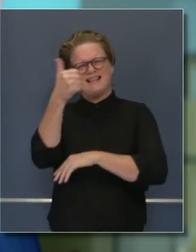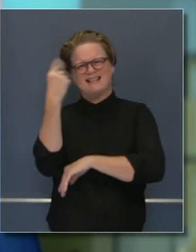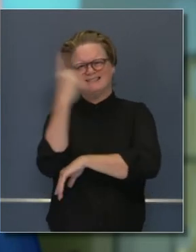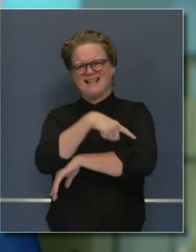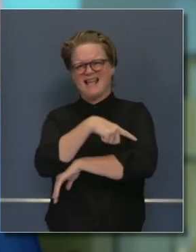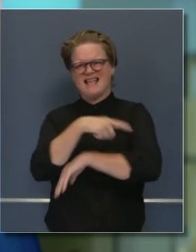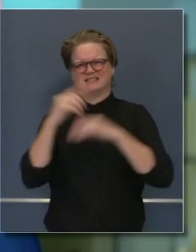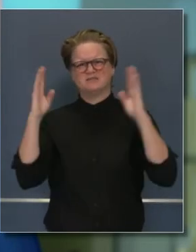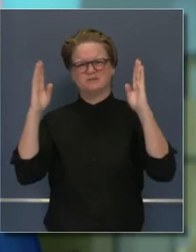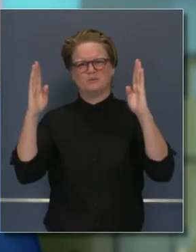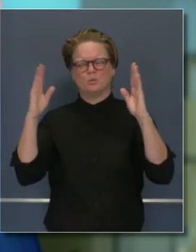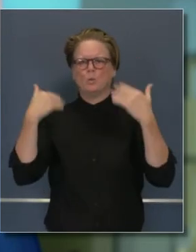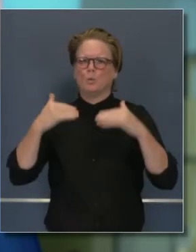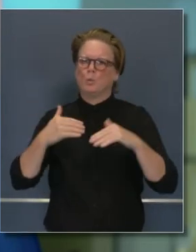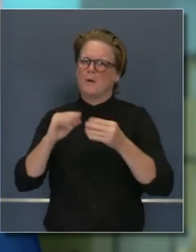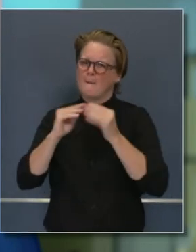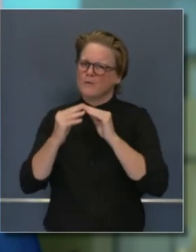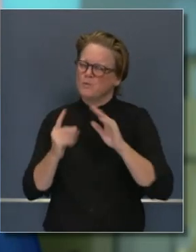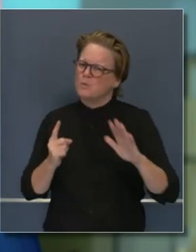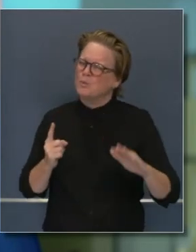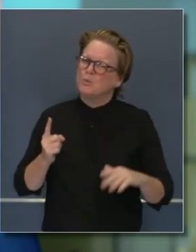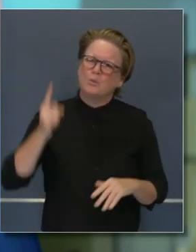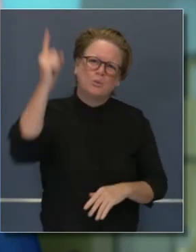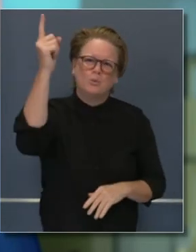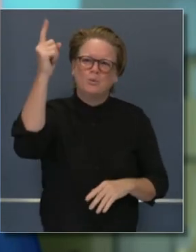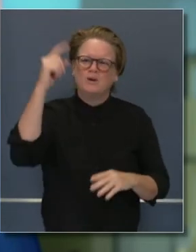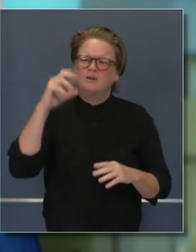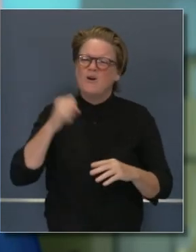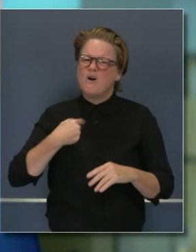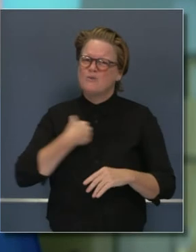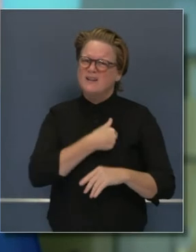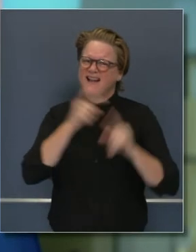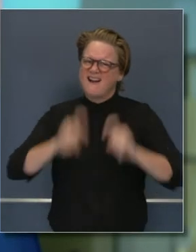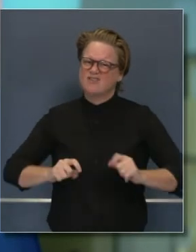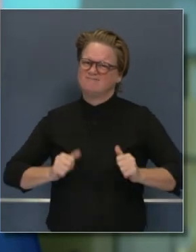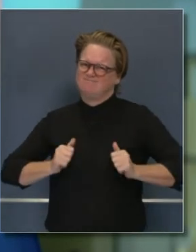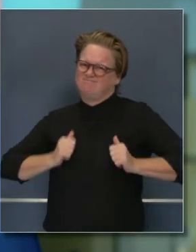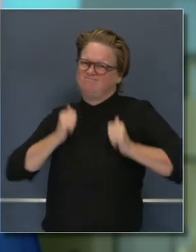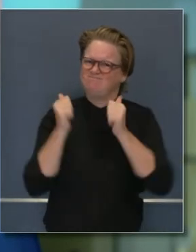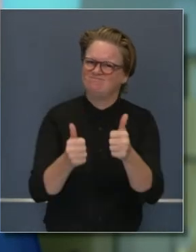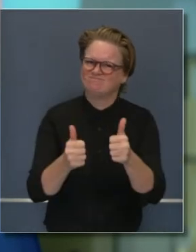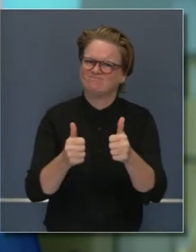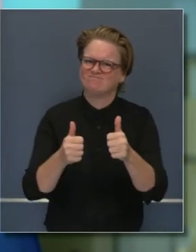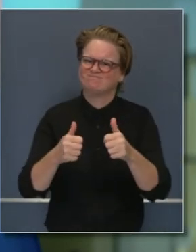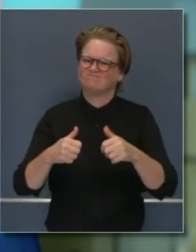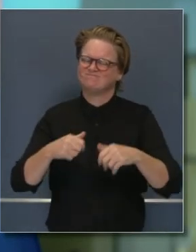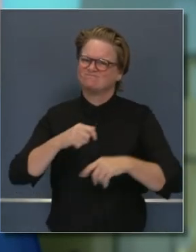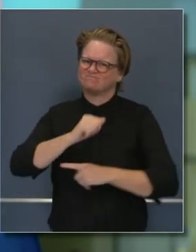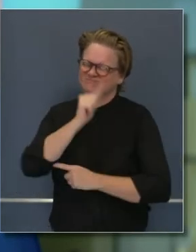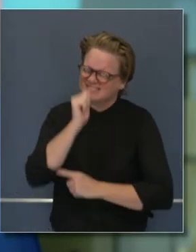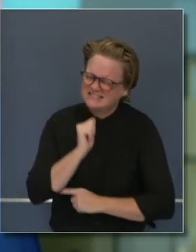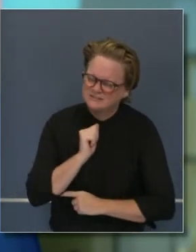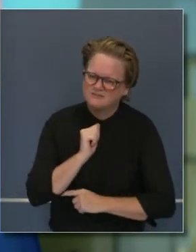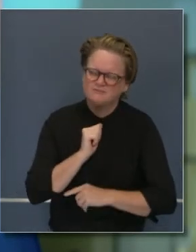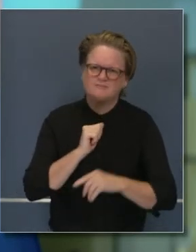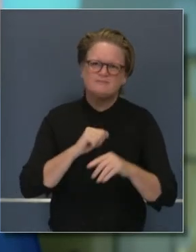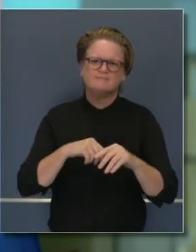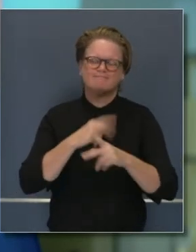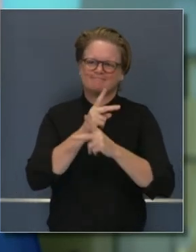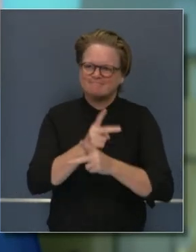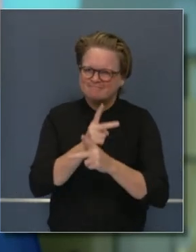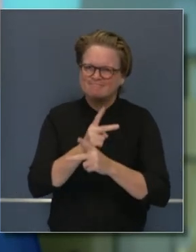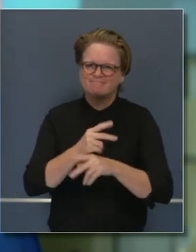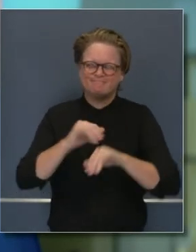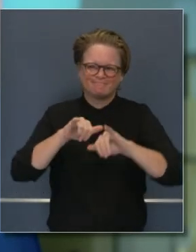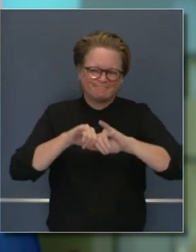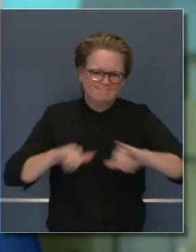también del país. Pero sí, en serio, que en estos últimos 10 días las cifras nos están causando un desafío, un reto y tenemos